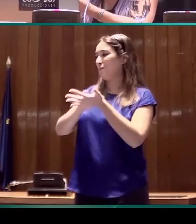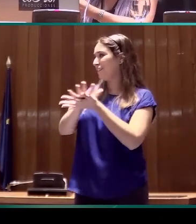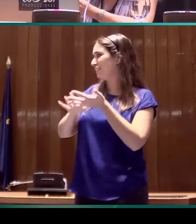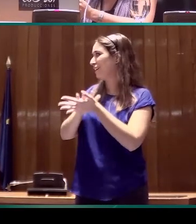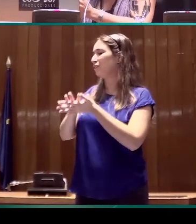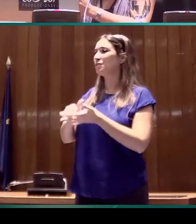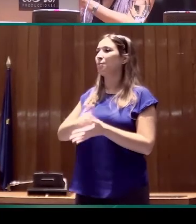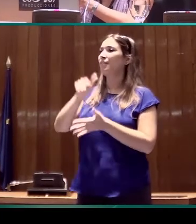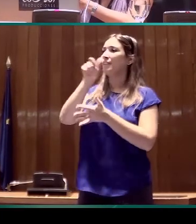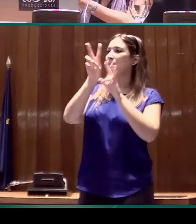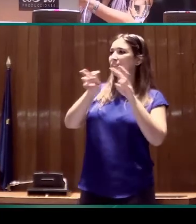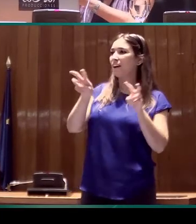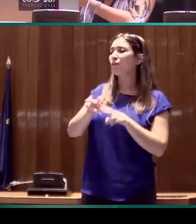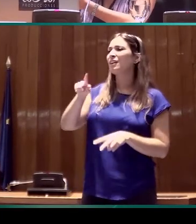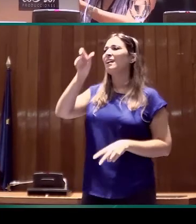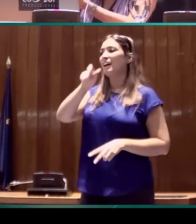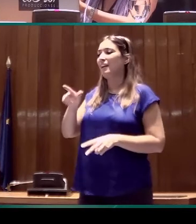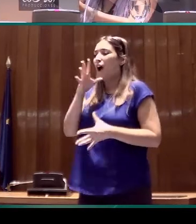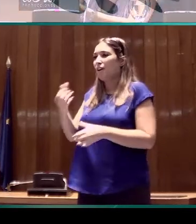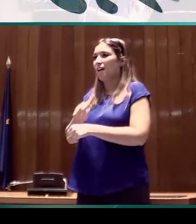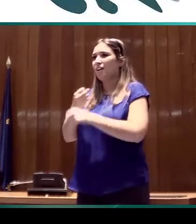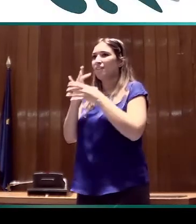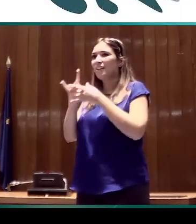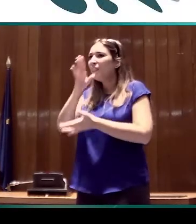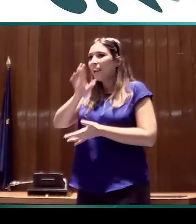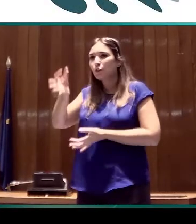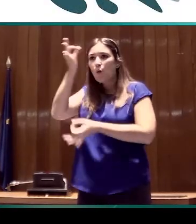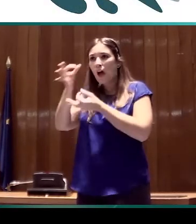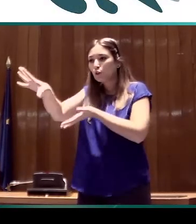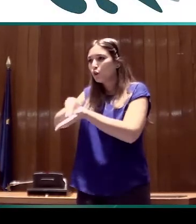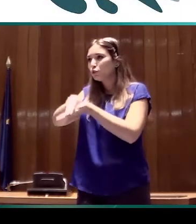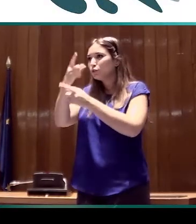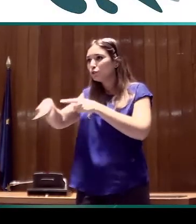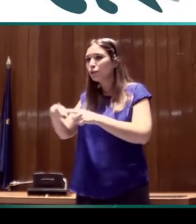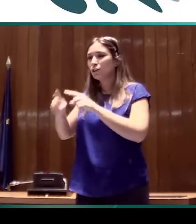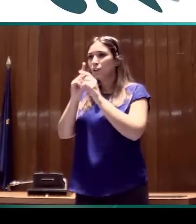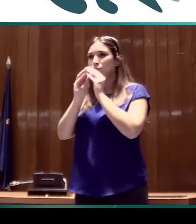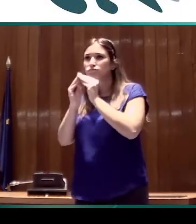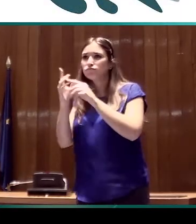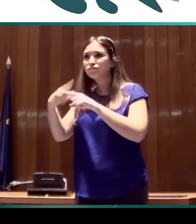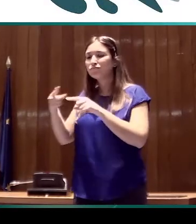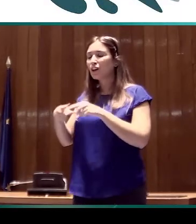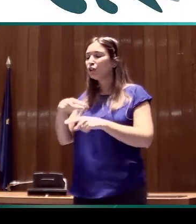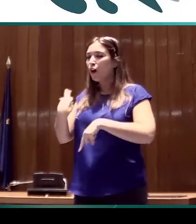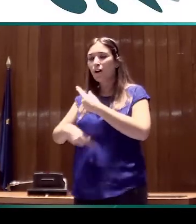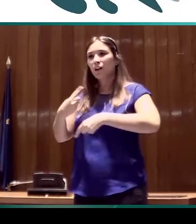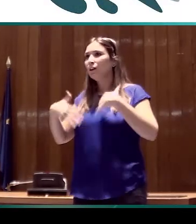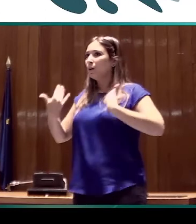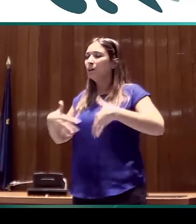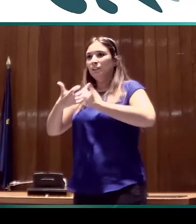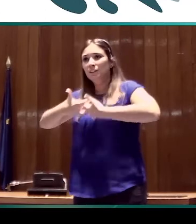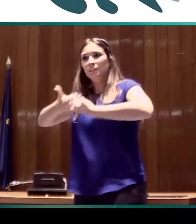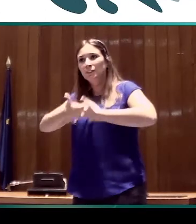los investigadores y sobre todo la gente que estamos trabajando con los datos directamente y que nos estamos peleando constantemente sobre